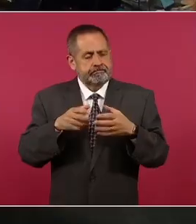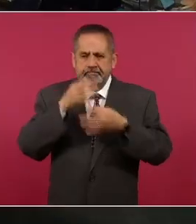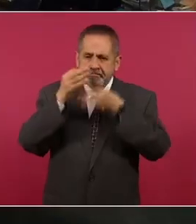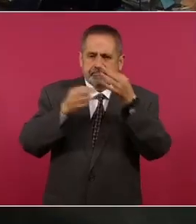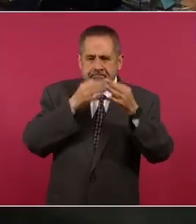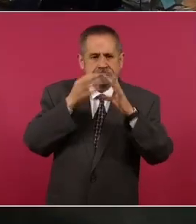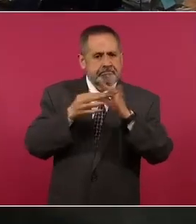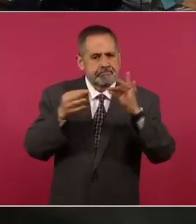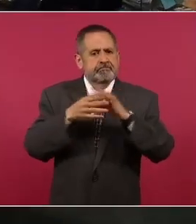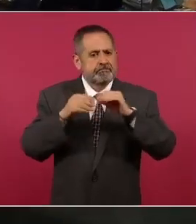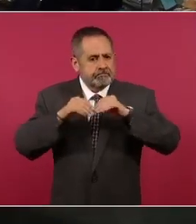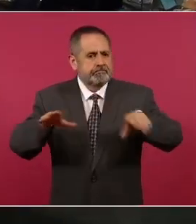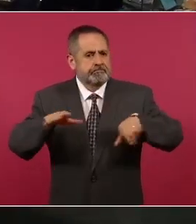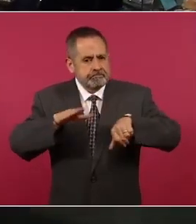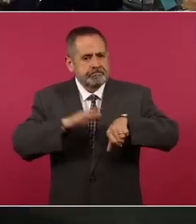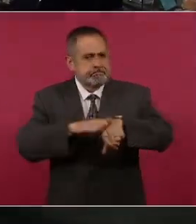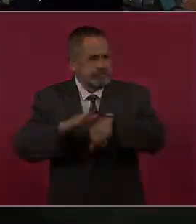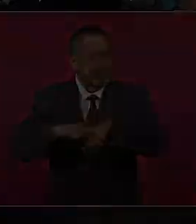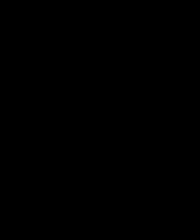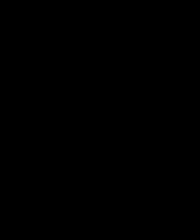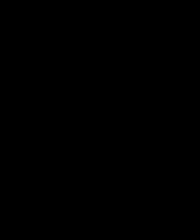de modo que va a haber información.